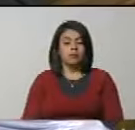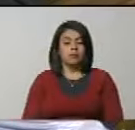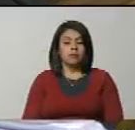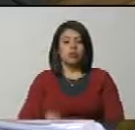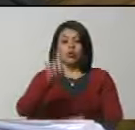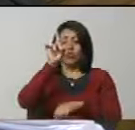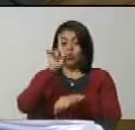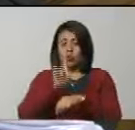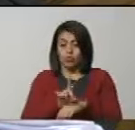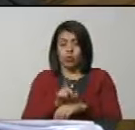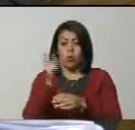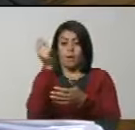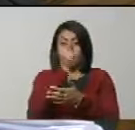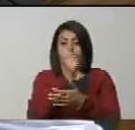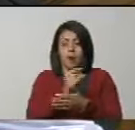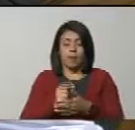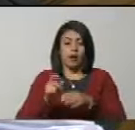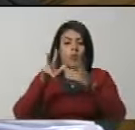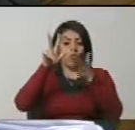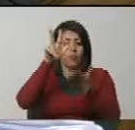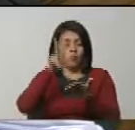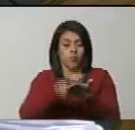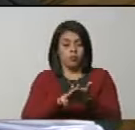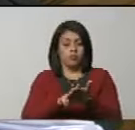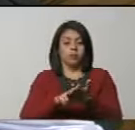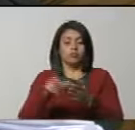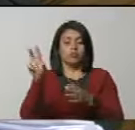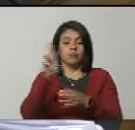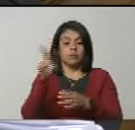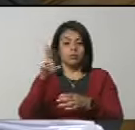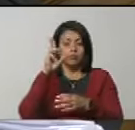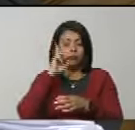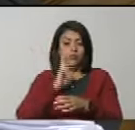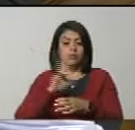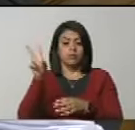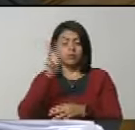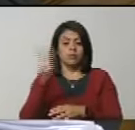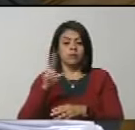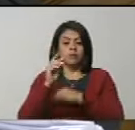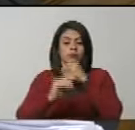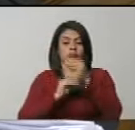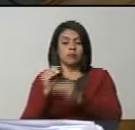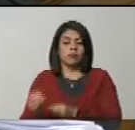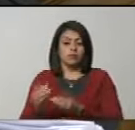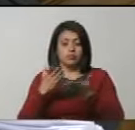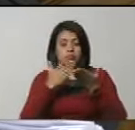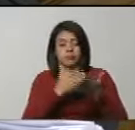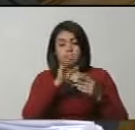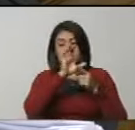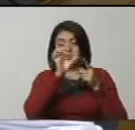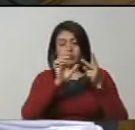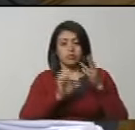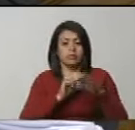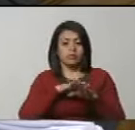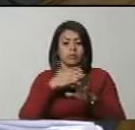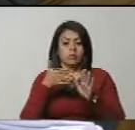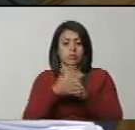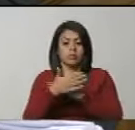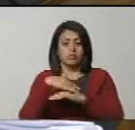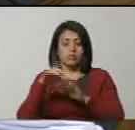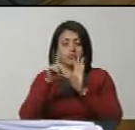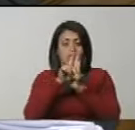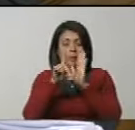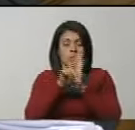El único mapa oficial de la República Bolivariana de Venezuela será el que reciba tal caracterización mediante